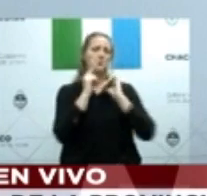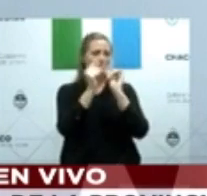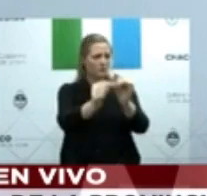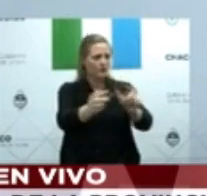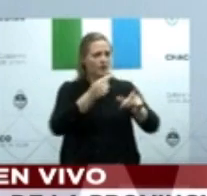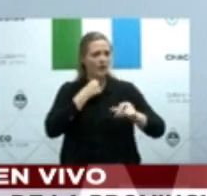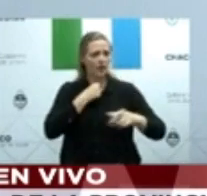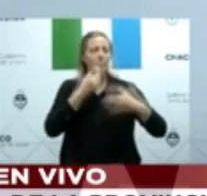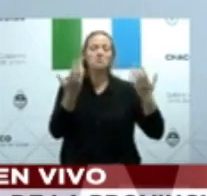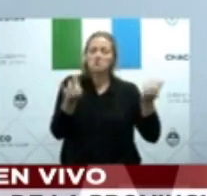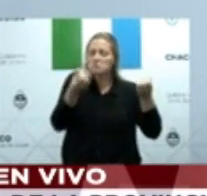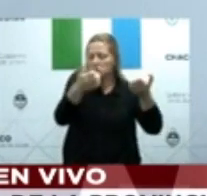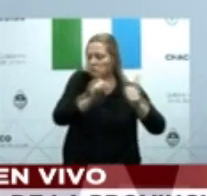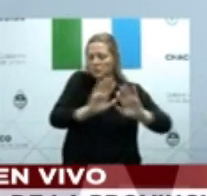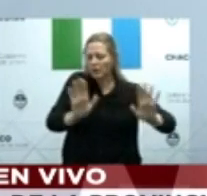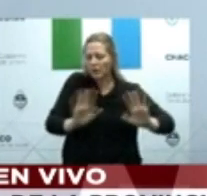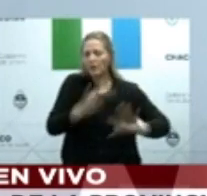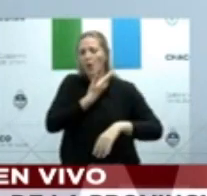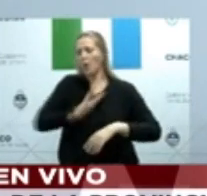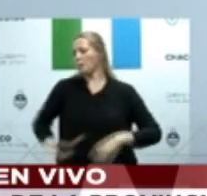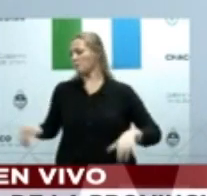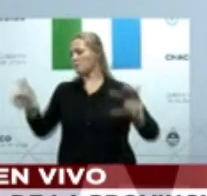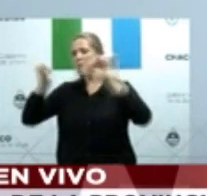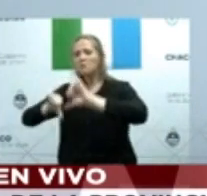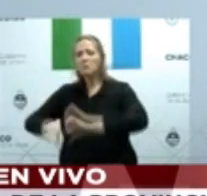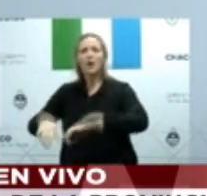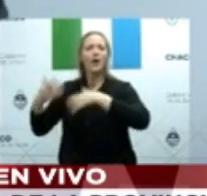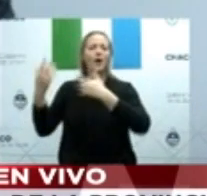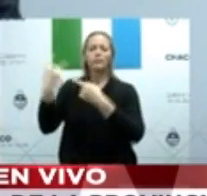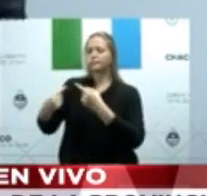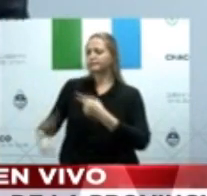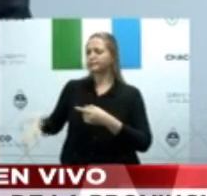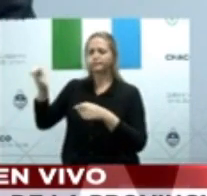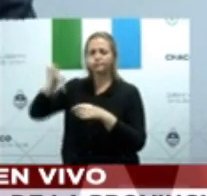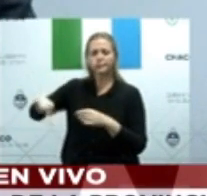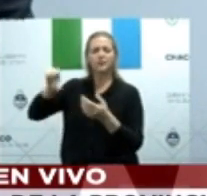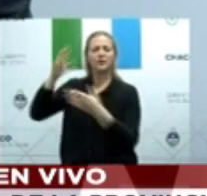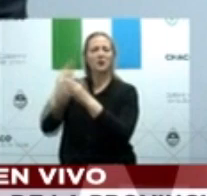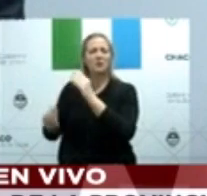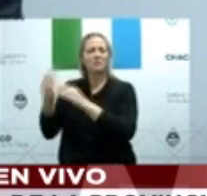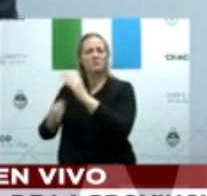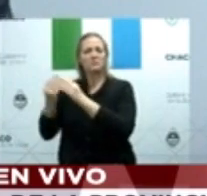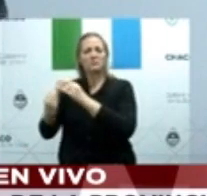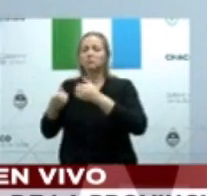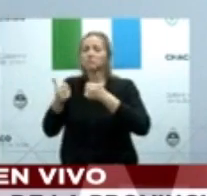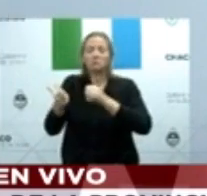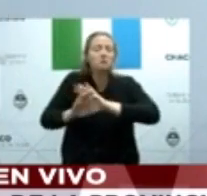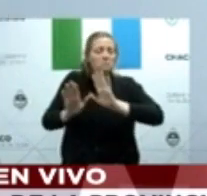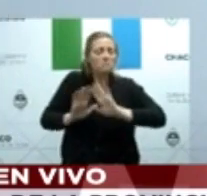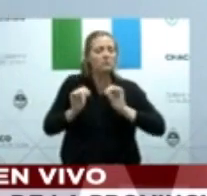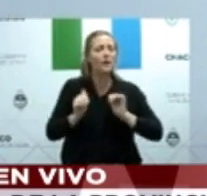para toda recomendación. Nosotros actuamos con mesura, con prudencia, consultando a todos, aceptando todas las